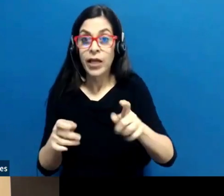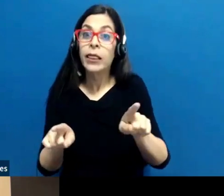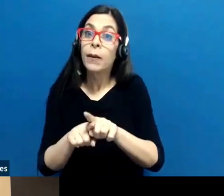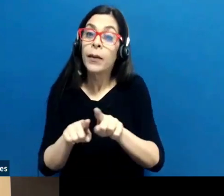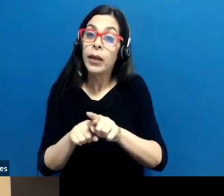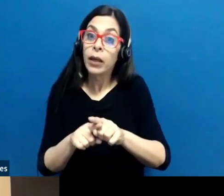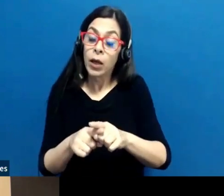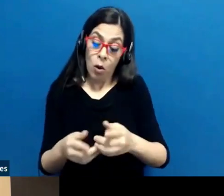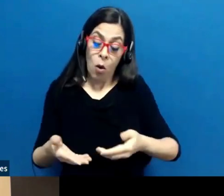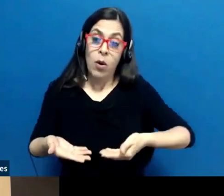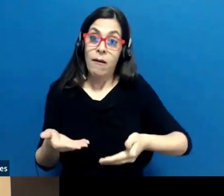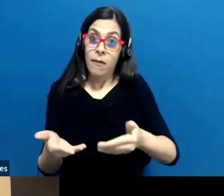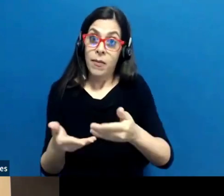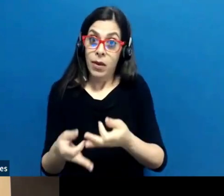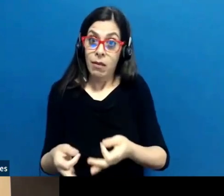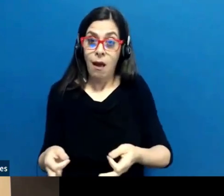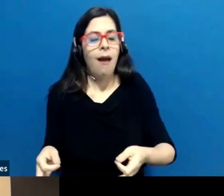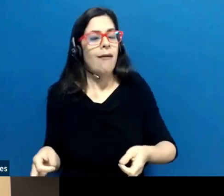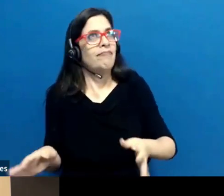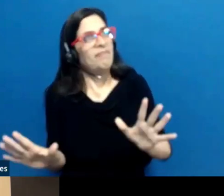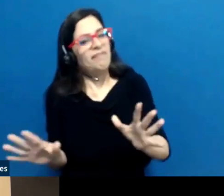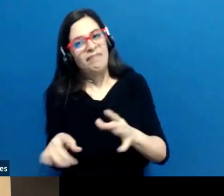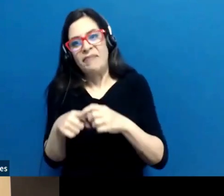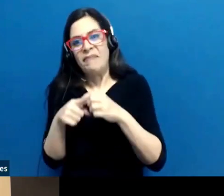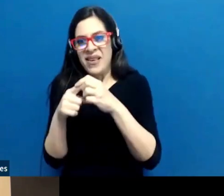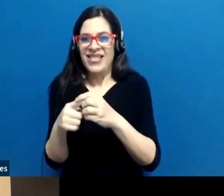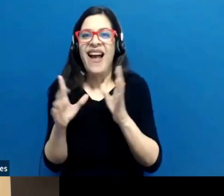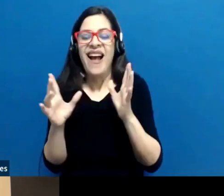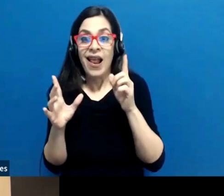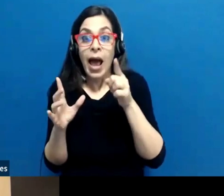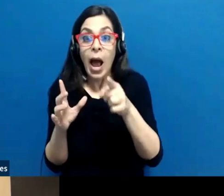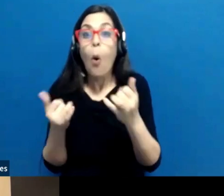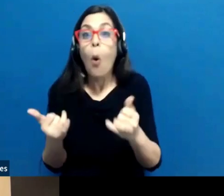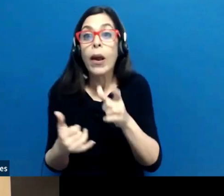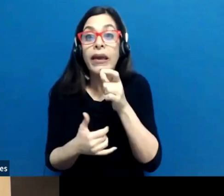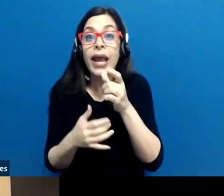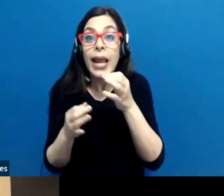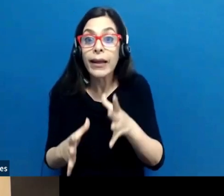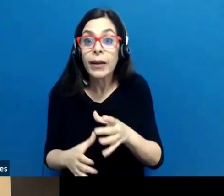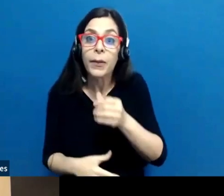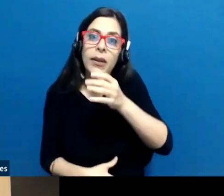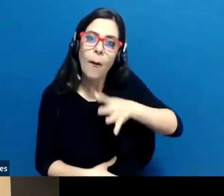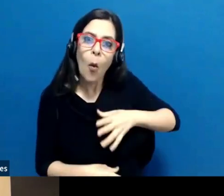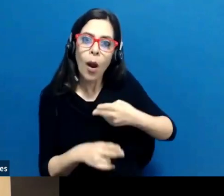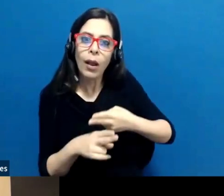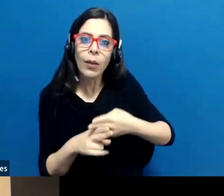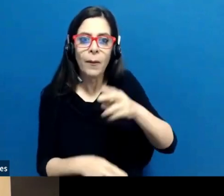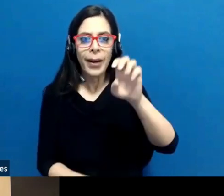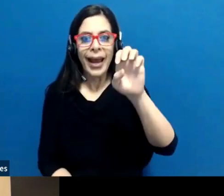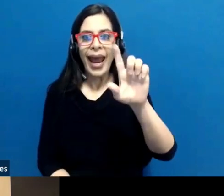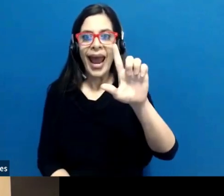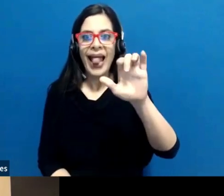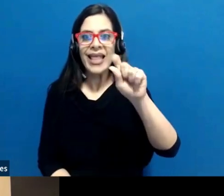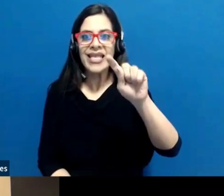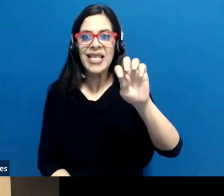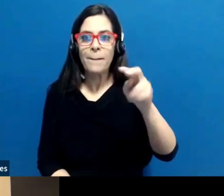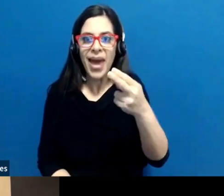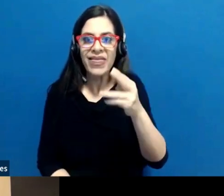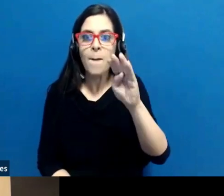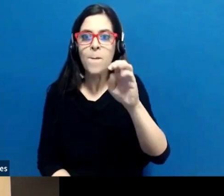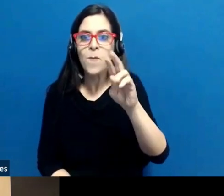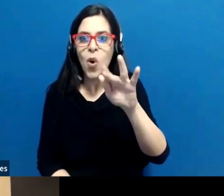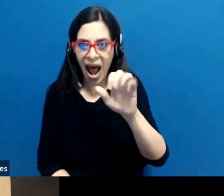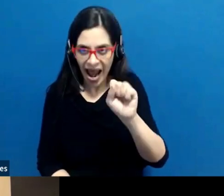intérprete de seña que va a estar con nosotros en la mañana de hoy, Elizabeth Morales. Saludos a ambas.